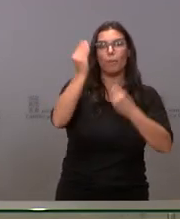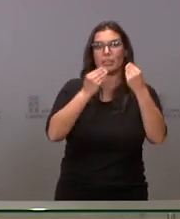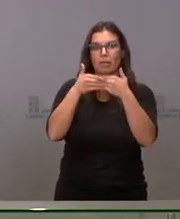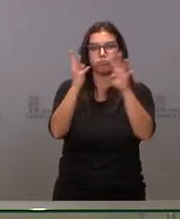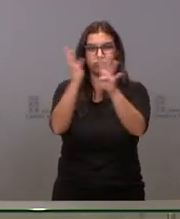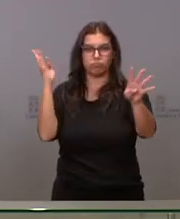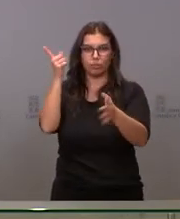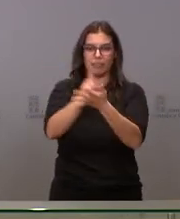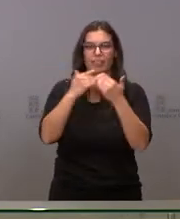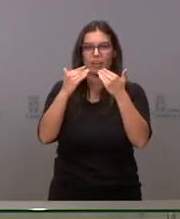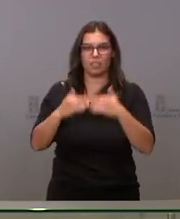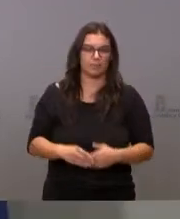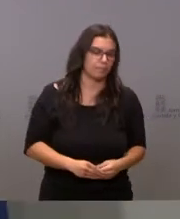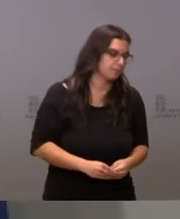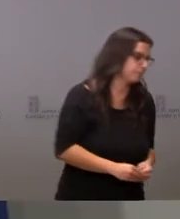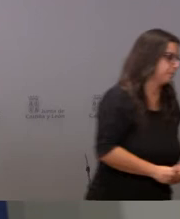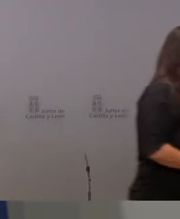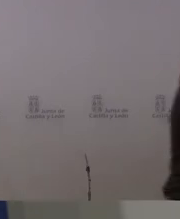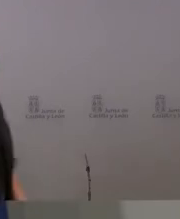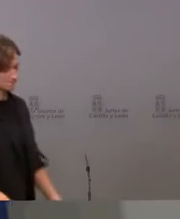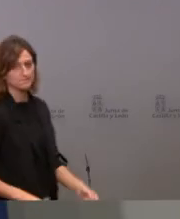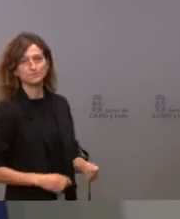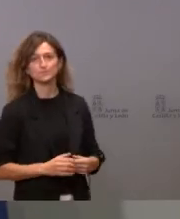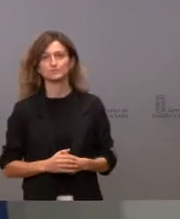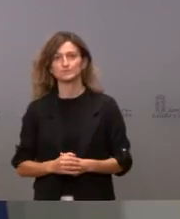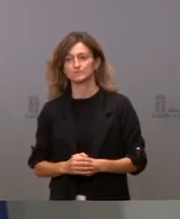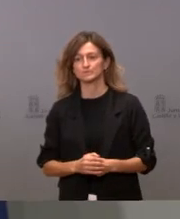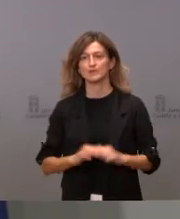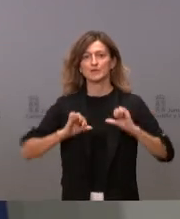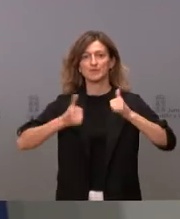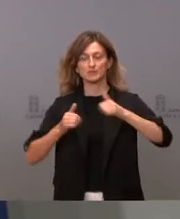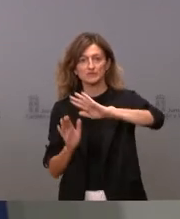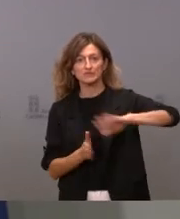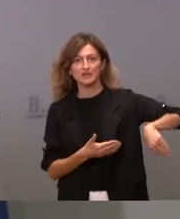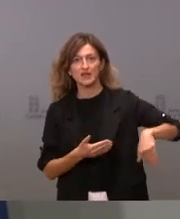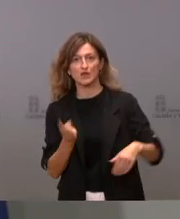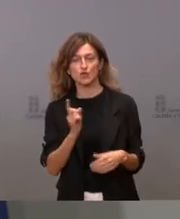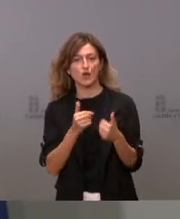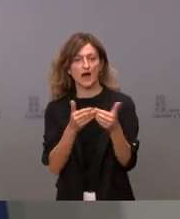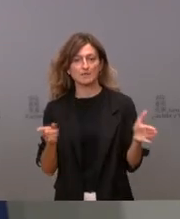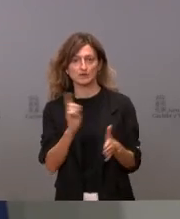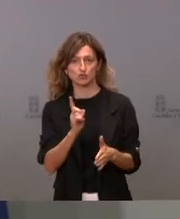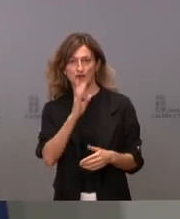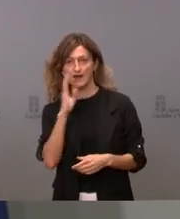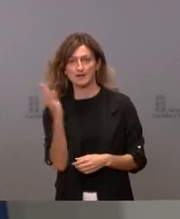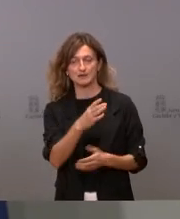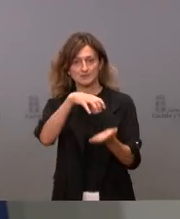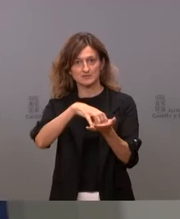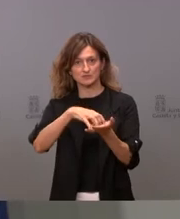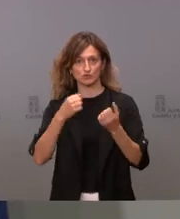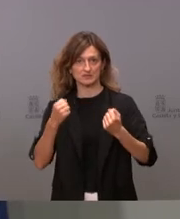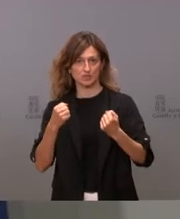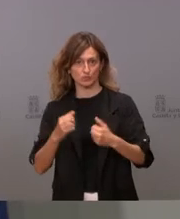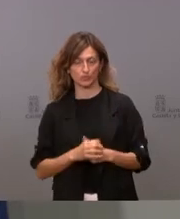vacunódromos. Gracias. Bueno, empezaremos por el final. No vamos a reabrir los vacunódromos, lo vamos a hacer a través de los centros de salud.